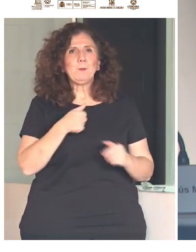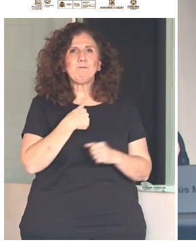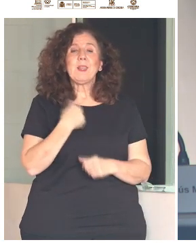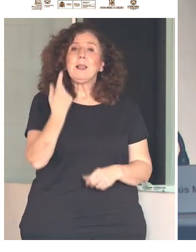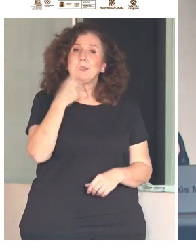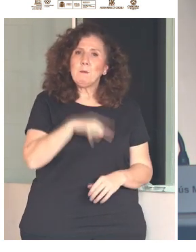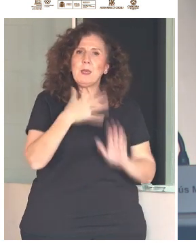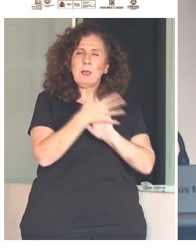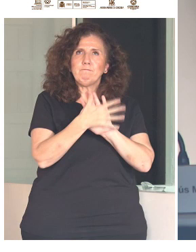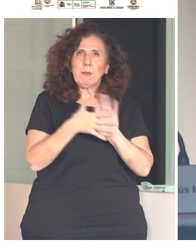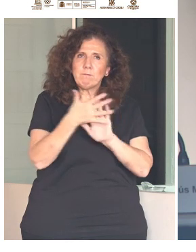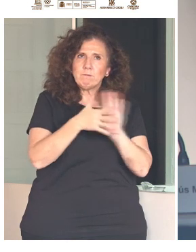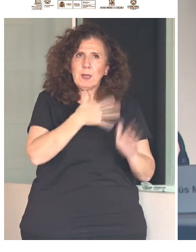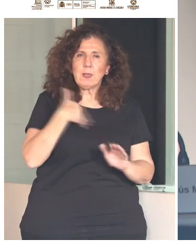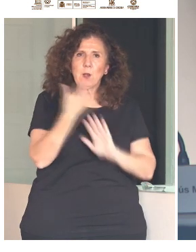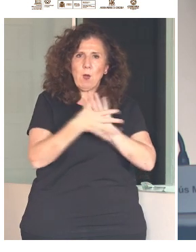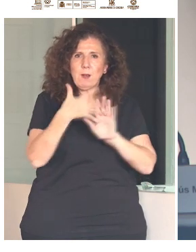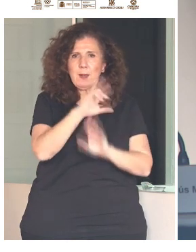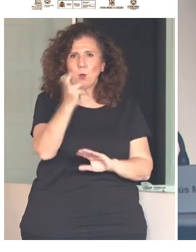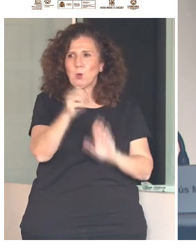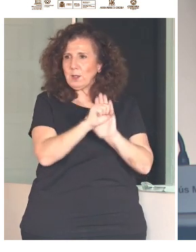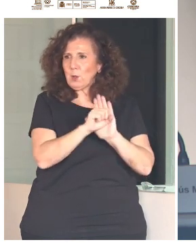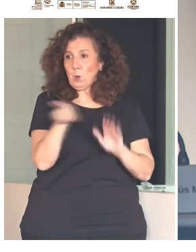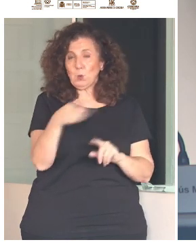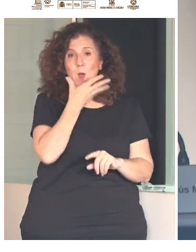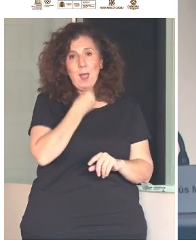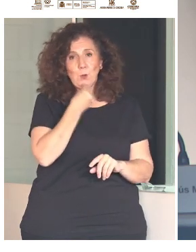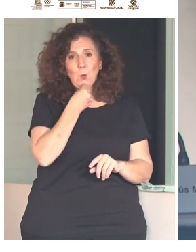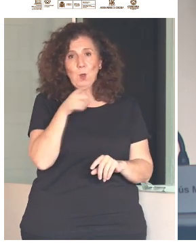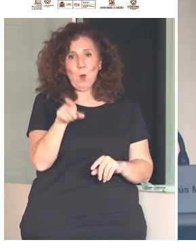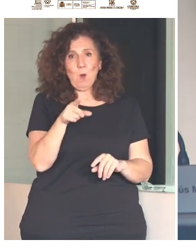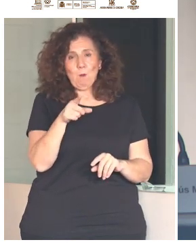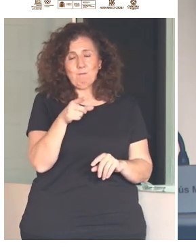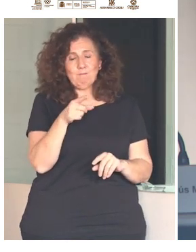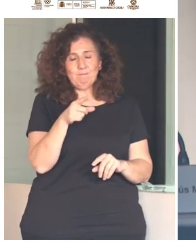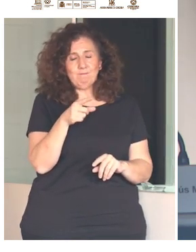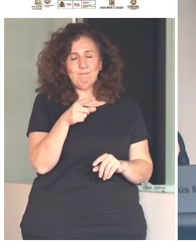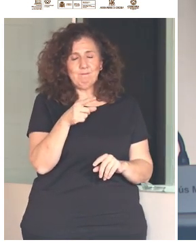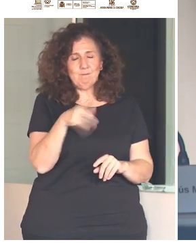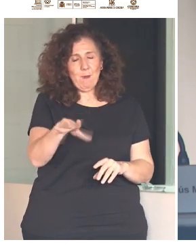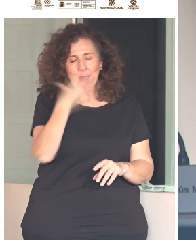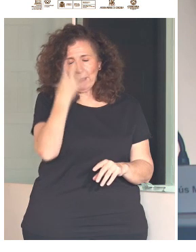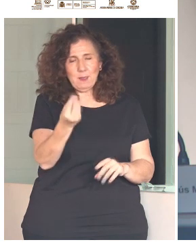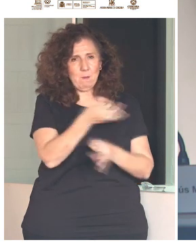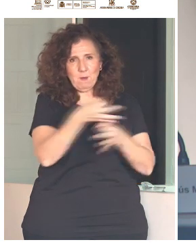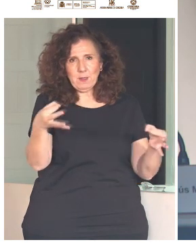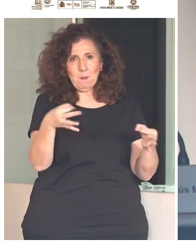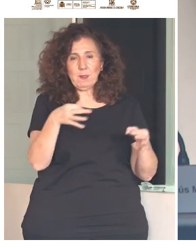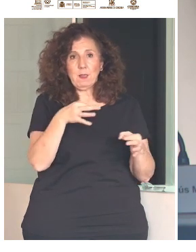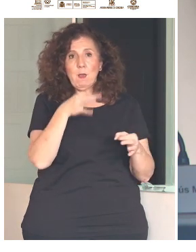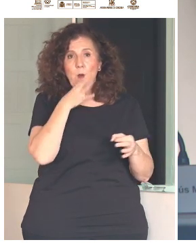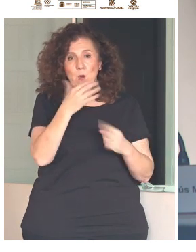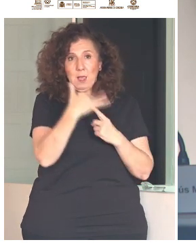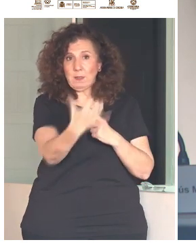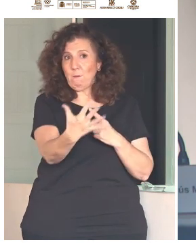otro artículo hoy. Tú, Antonio, me vas a entender muy bien por qué lo digo. ¿Por qué es pertinente en este foro? Me refiero al